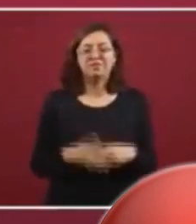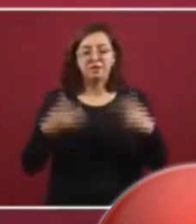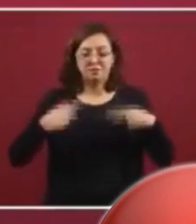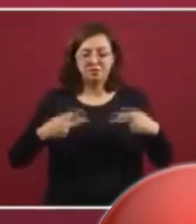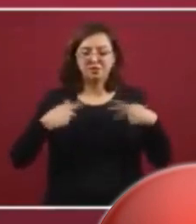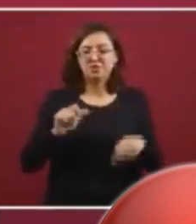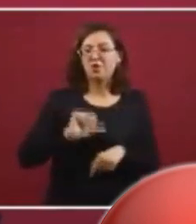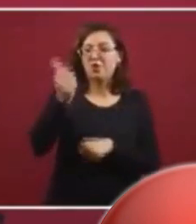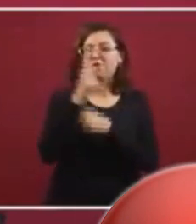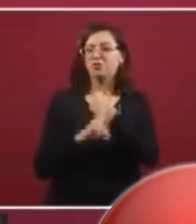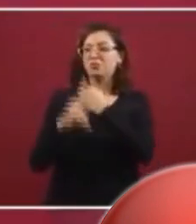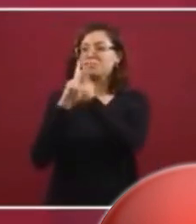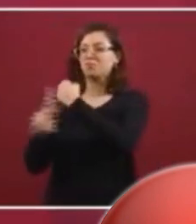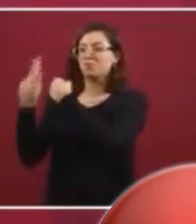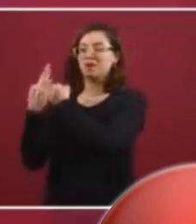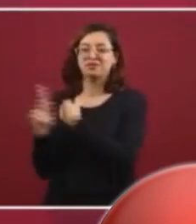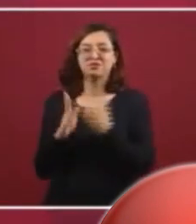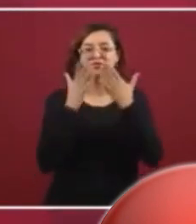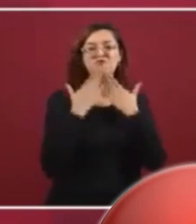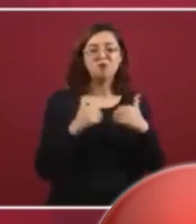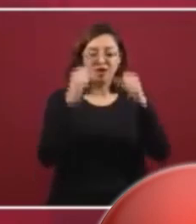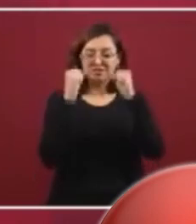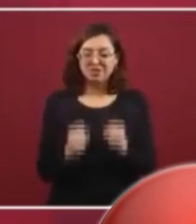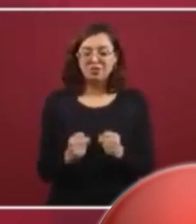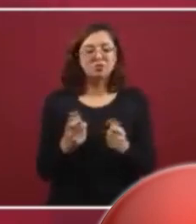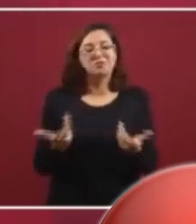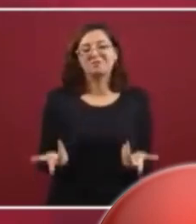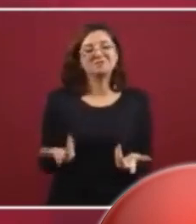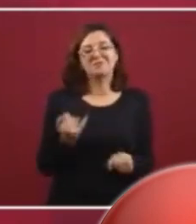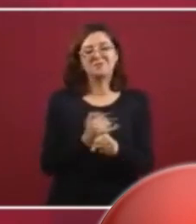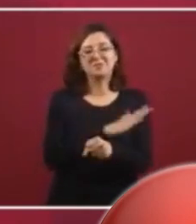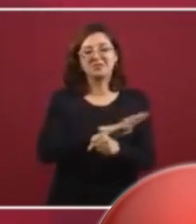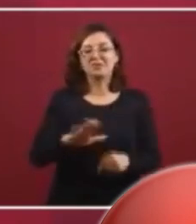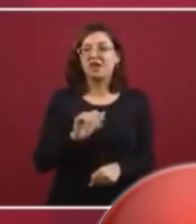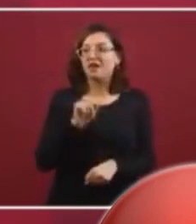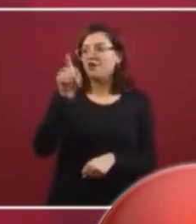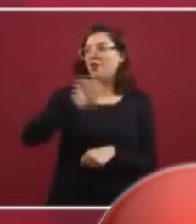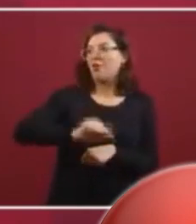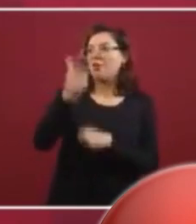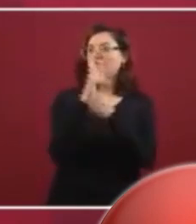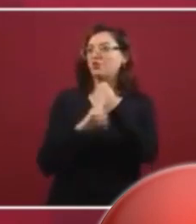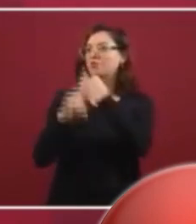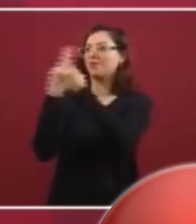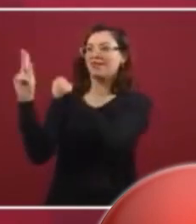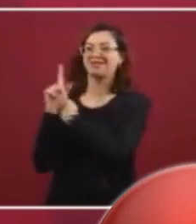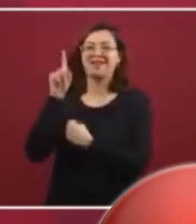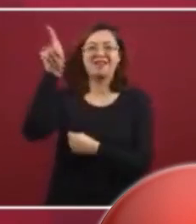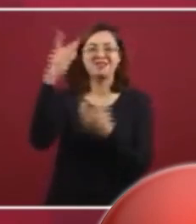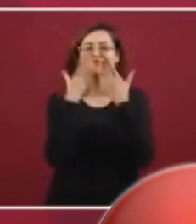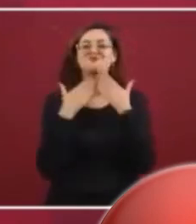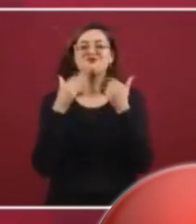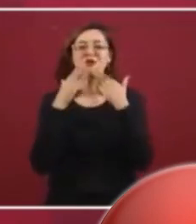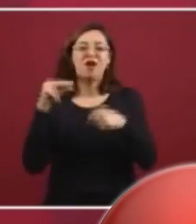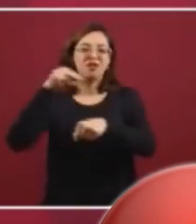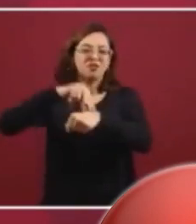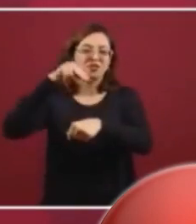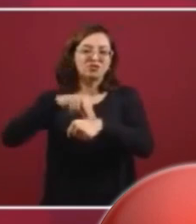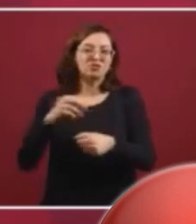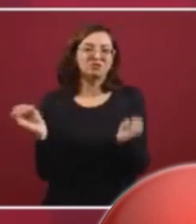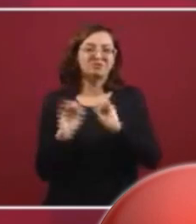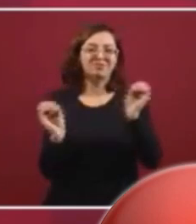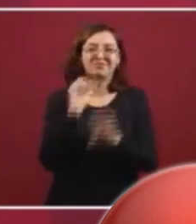mexicanos en el exterior que no están cubiertos, porque allá no tienen acceso a ningún tipo de seguridad social o prestación social.